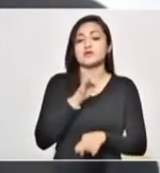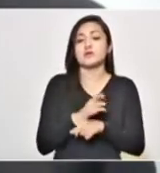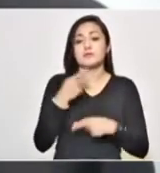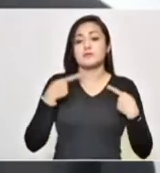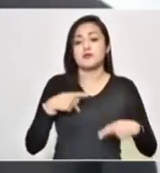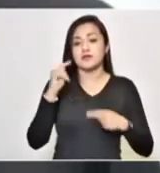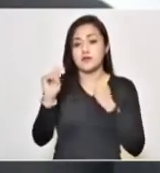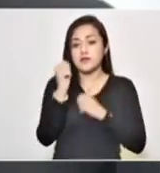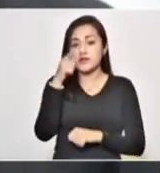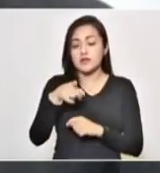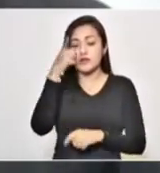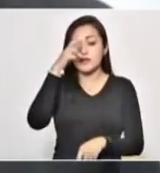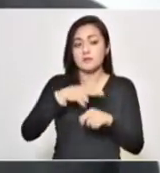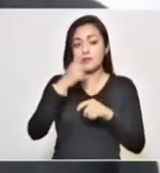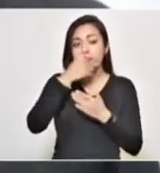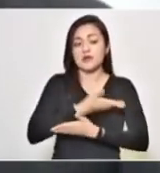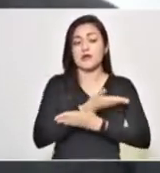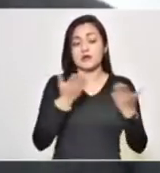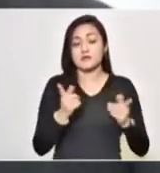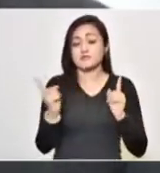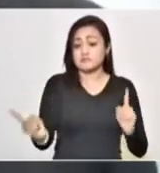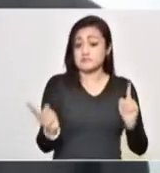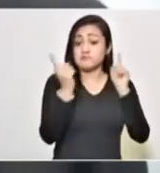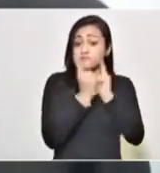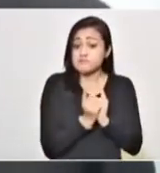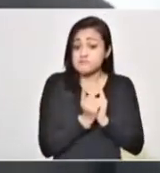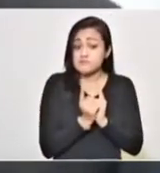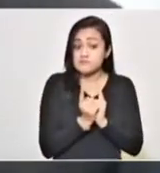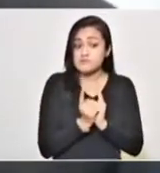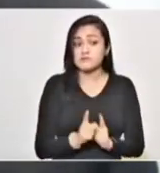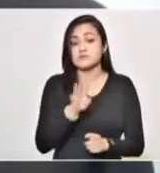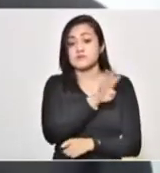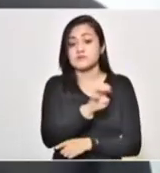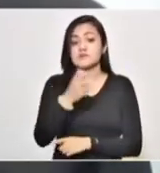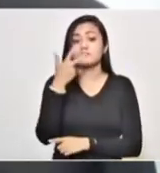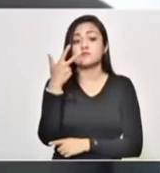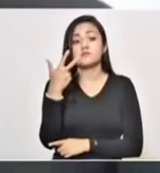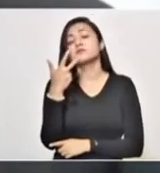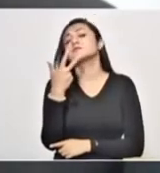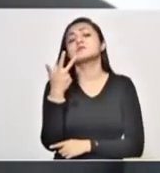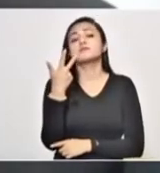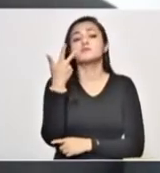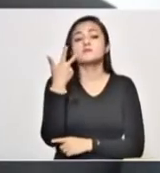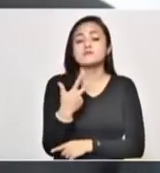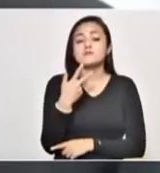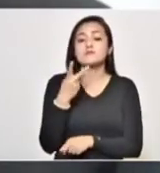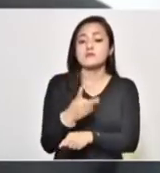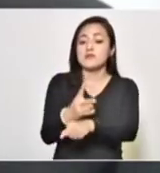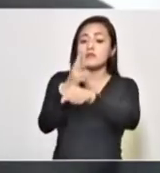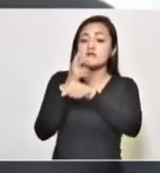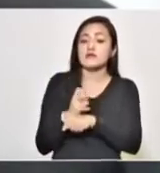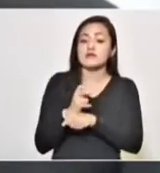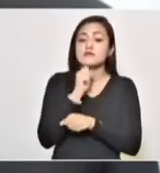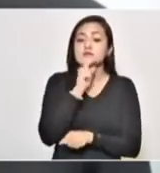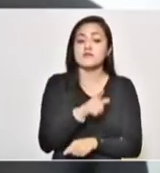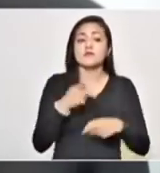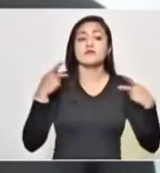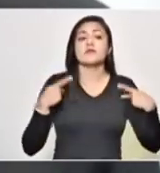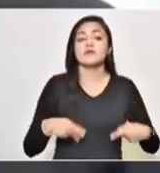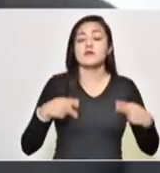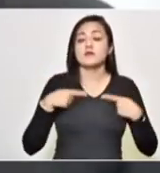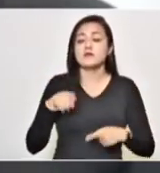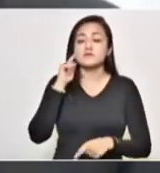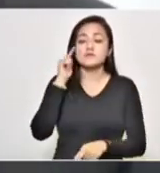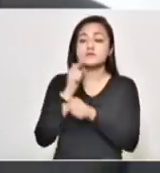dirección para entregar de manera personal 408 invitaciones a igual número de predios